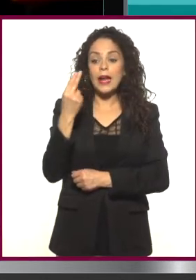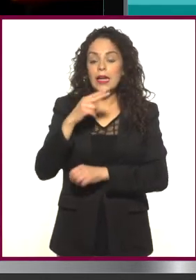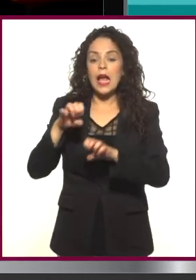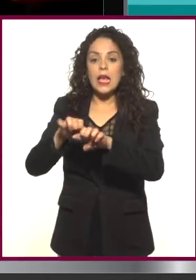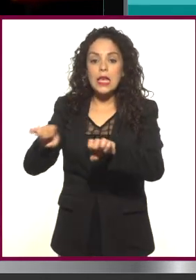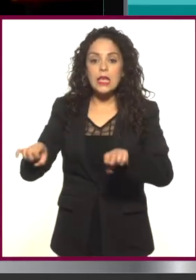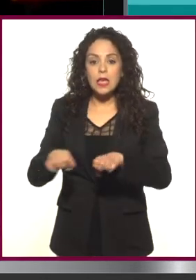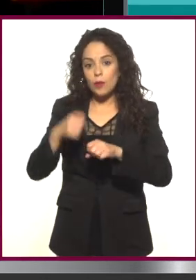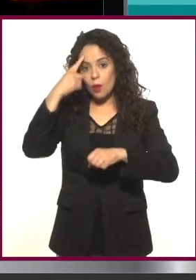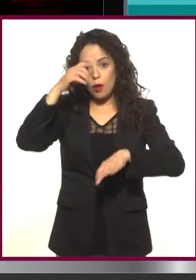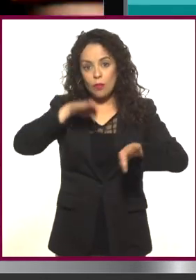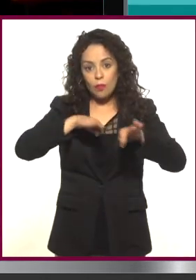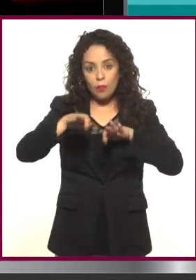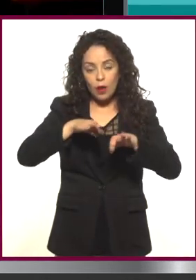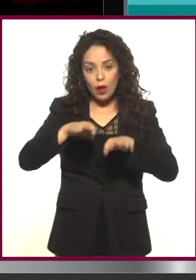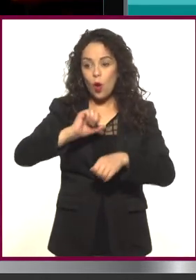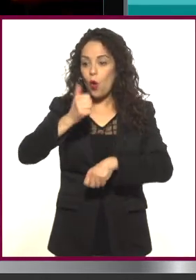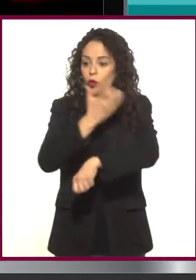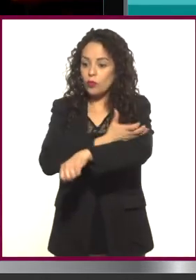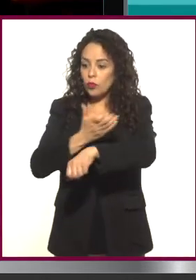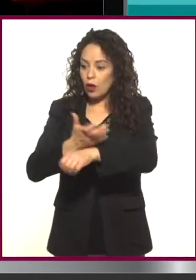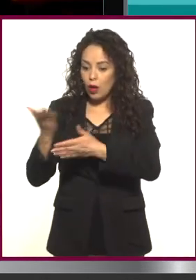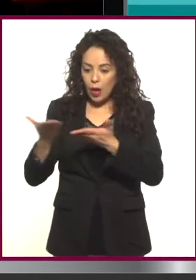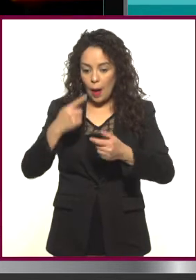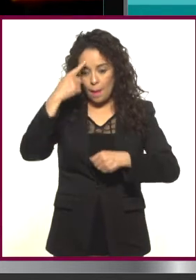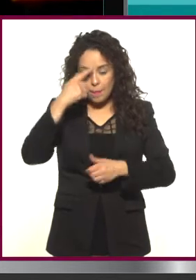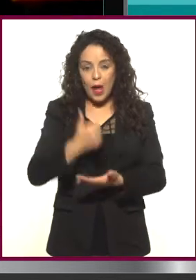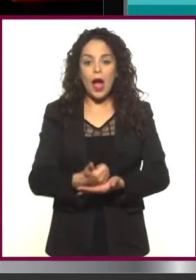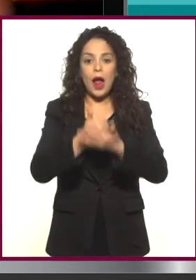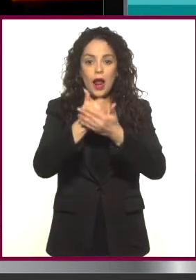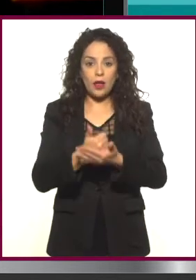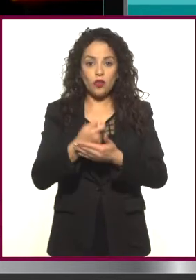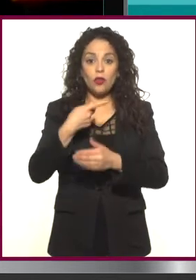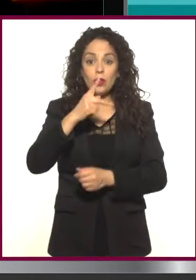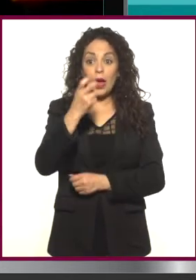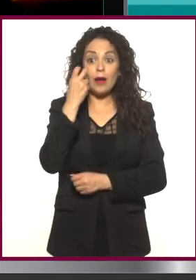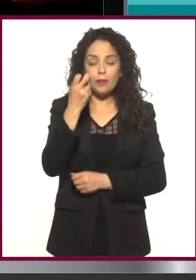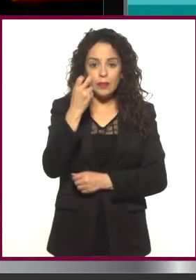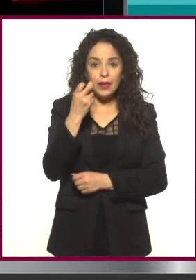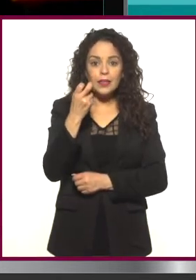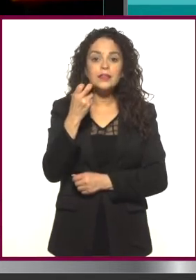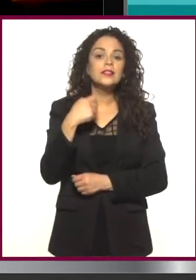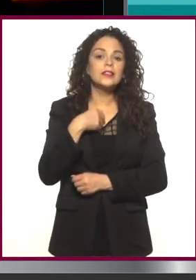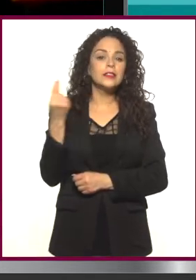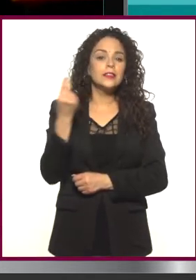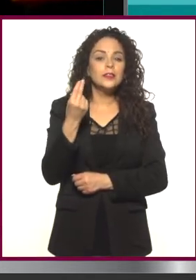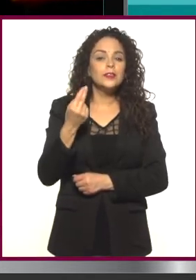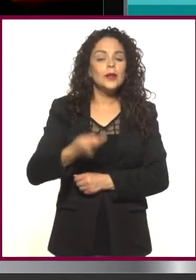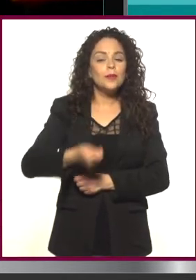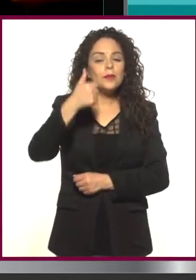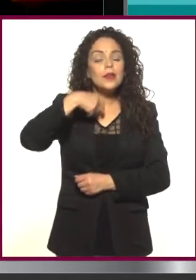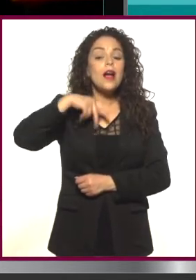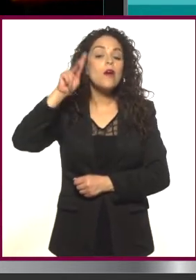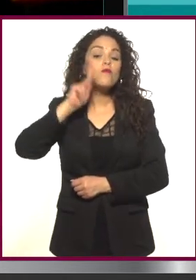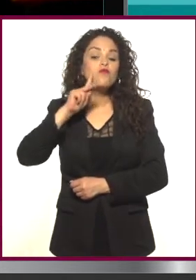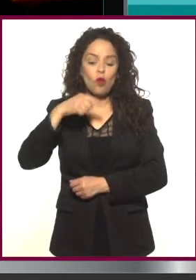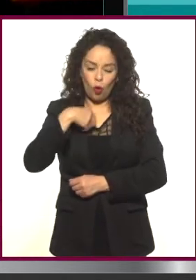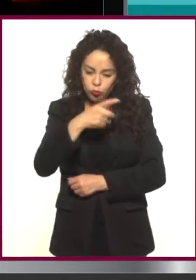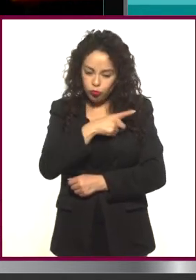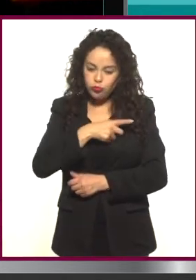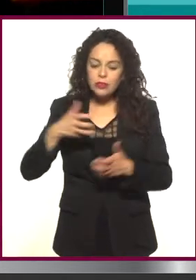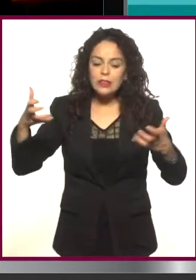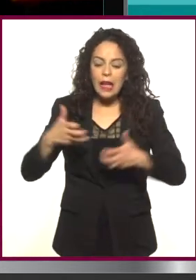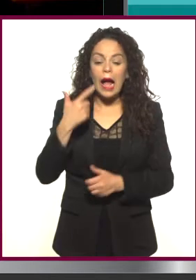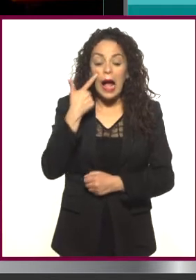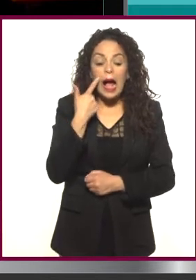equipo y de tener otros colaboradores, ¿no? Pero como que tenía que sacarme yo esa espinita de hacer yo una película,